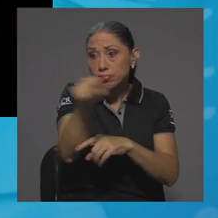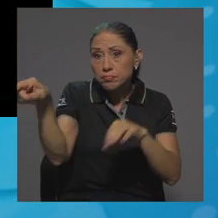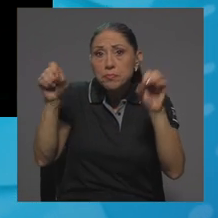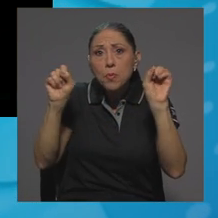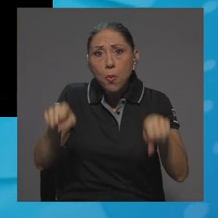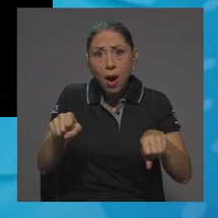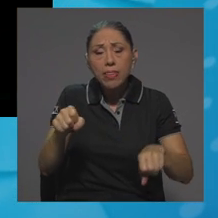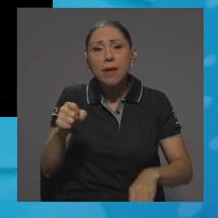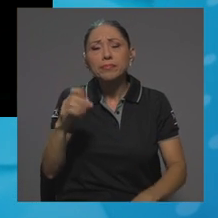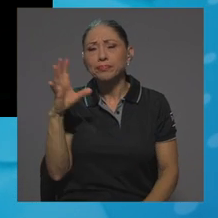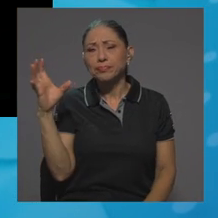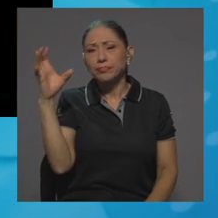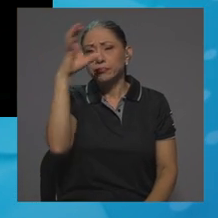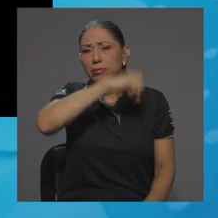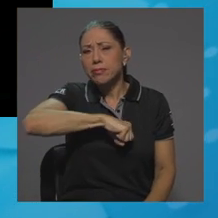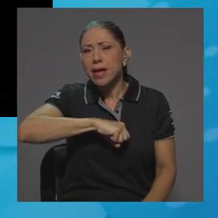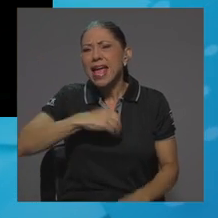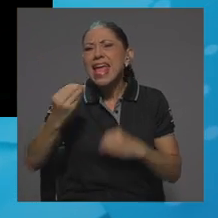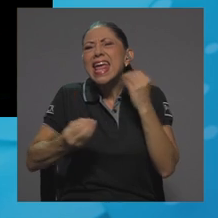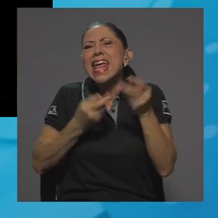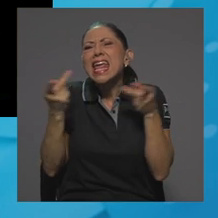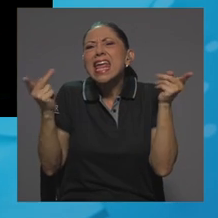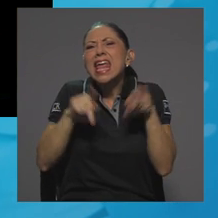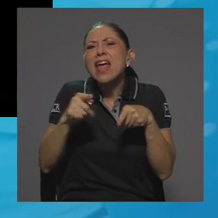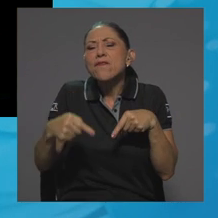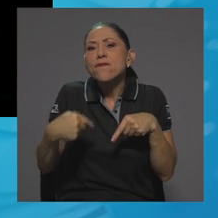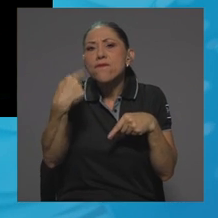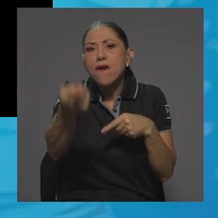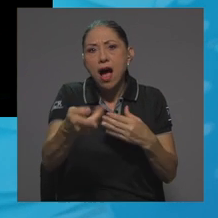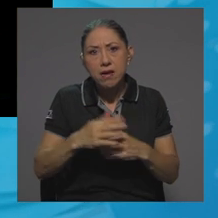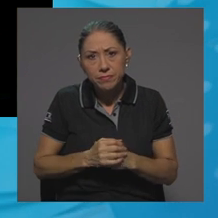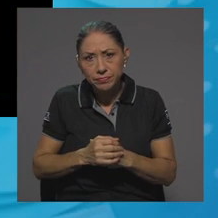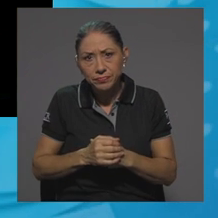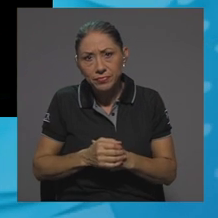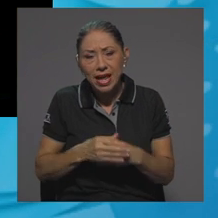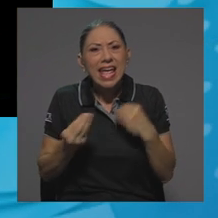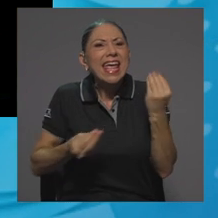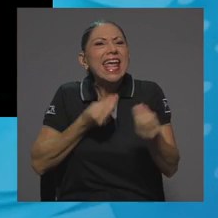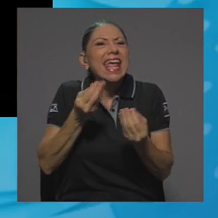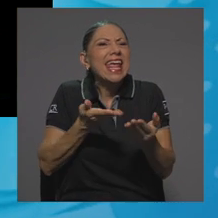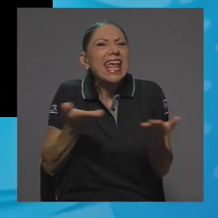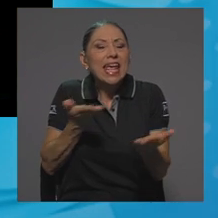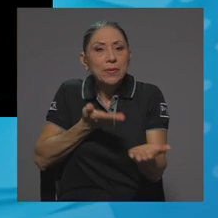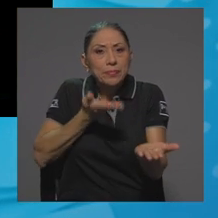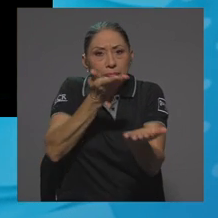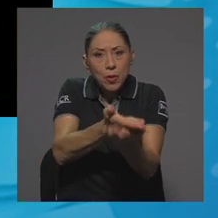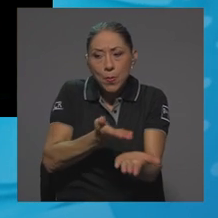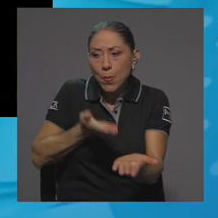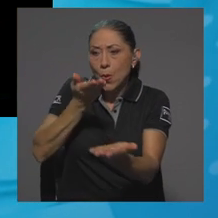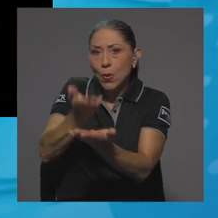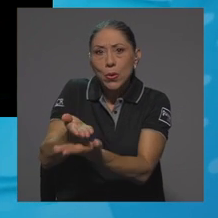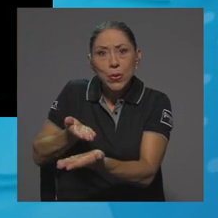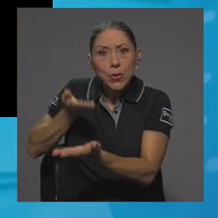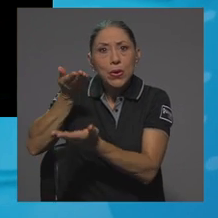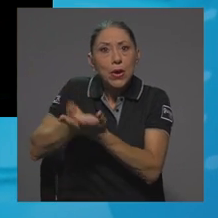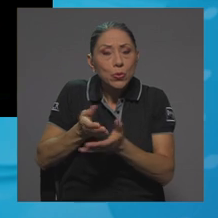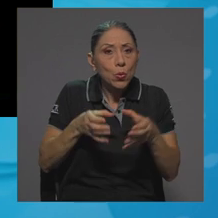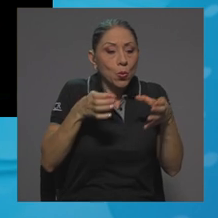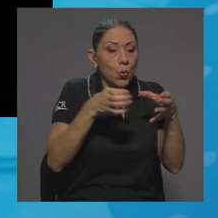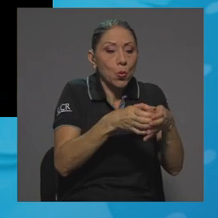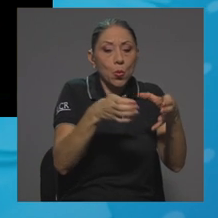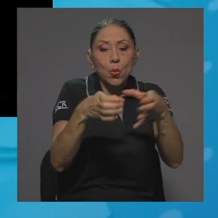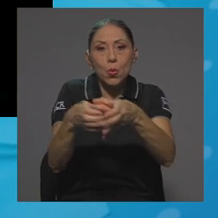realmente lo que va a ocurrir y lo que están proponiendo las diferentes agrupaciones políticas